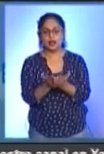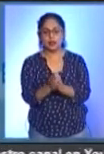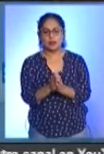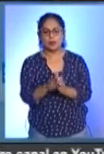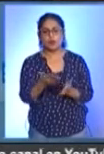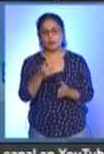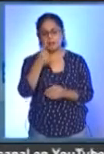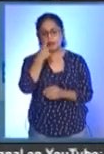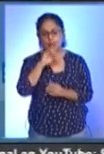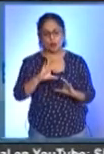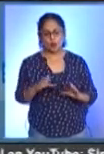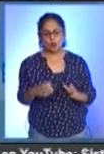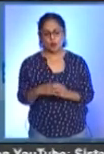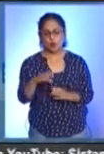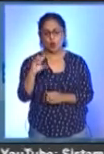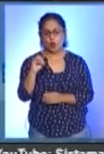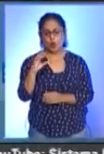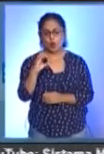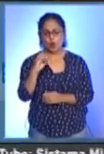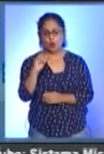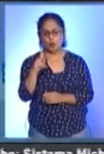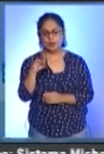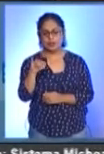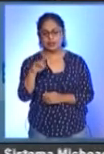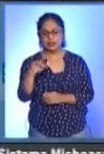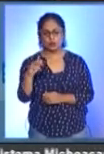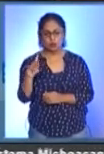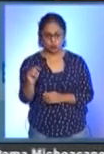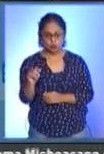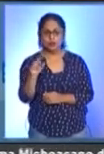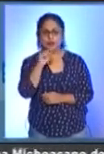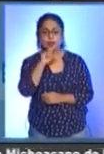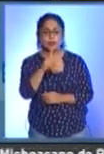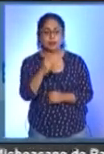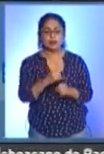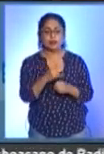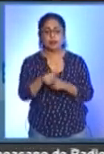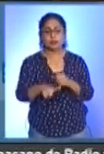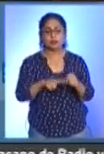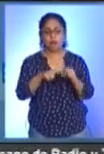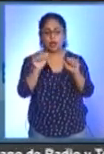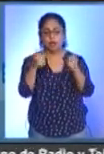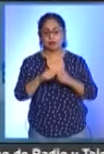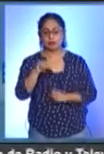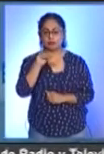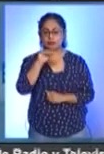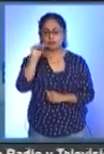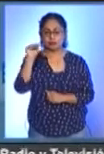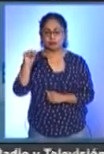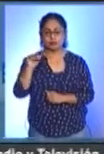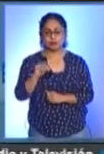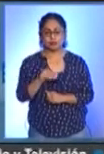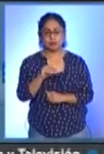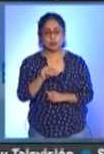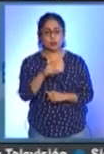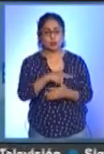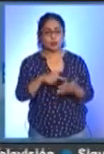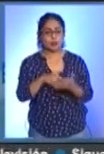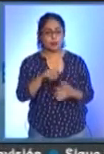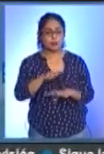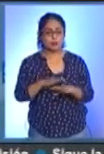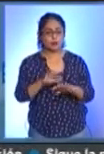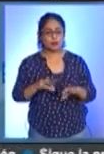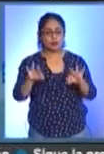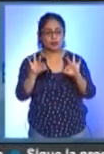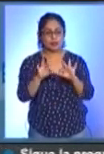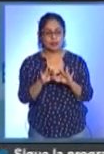alfarería de la comunidad de Okumichu. Y artistas de talla internacional inician gira en el recinto cultural más importante del país, el Palacio